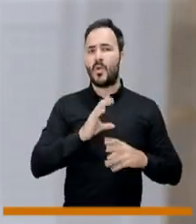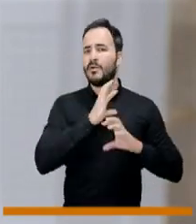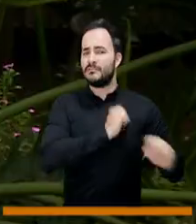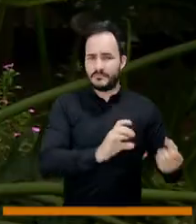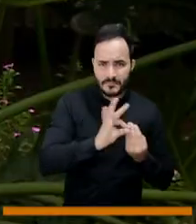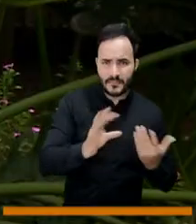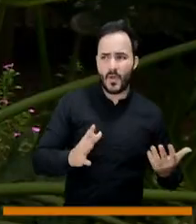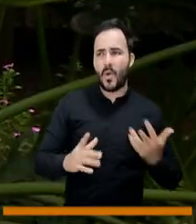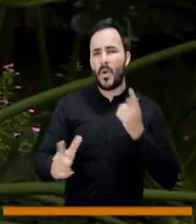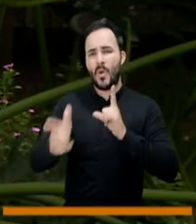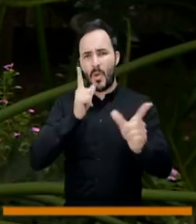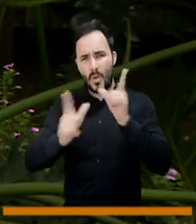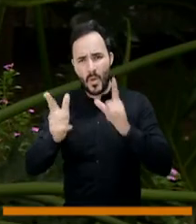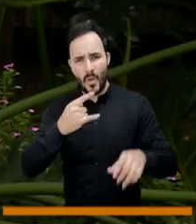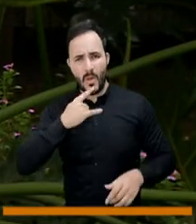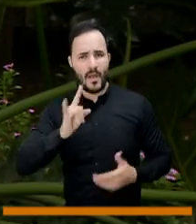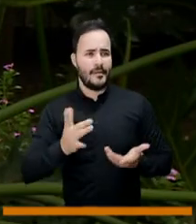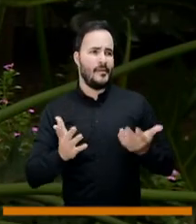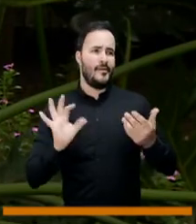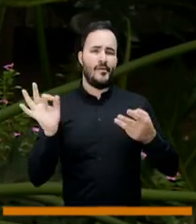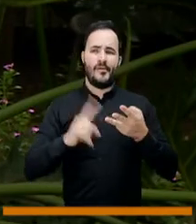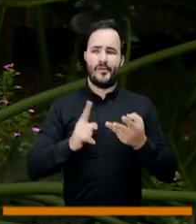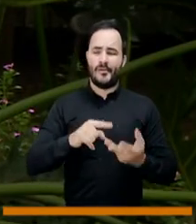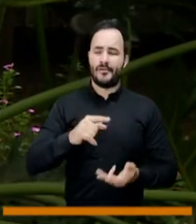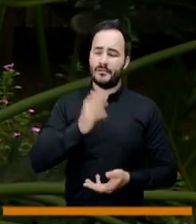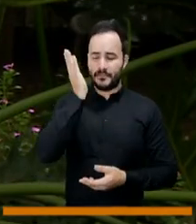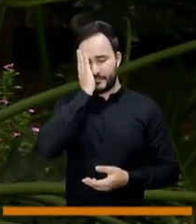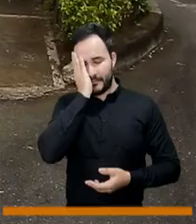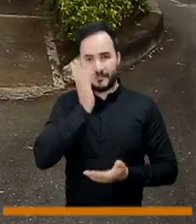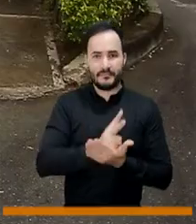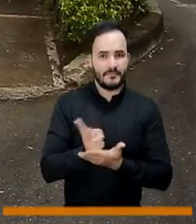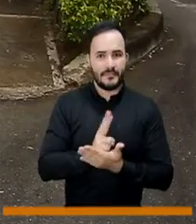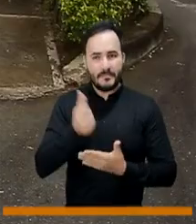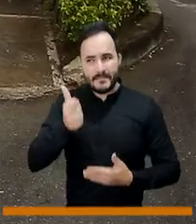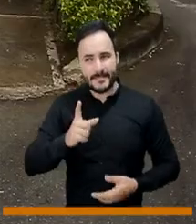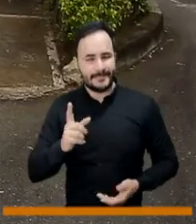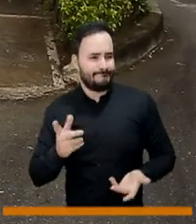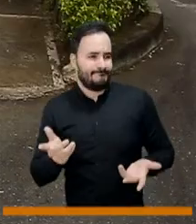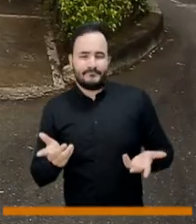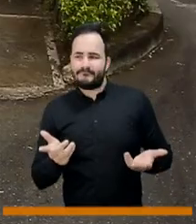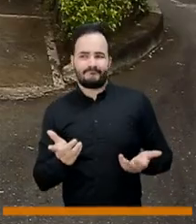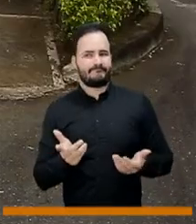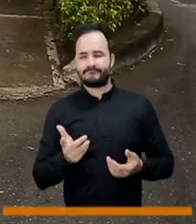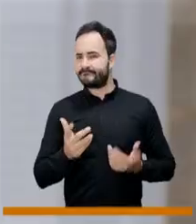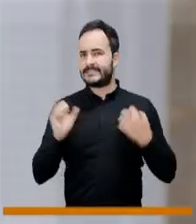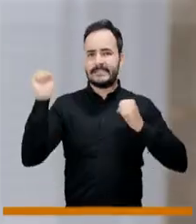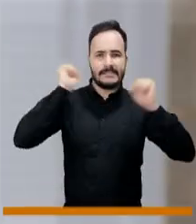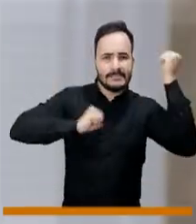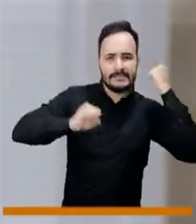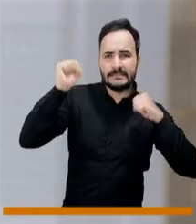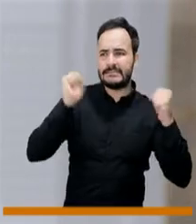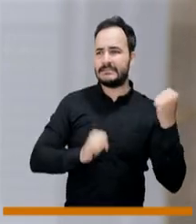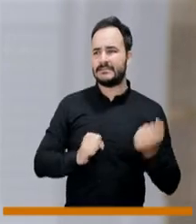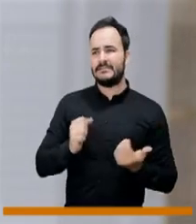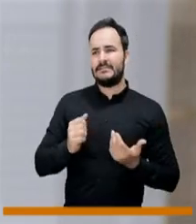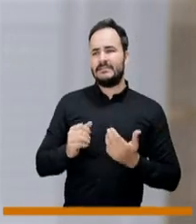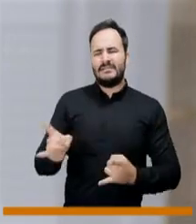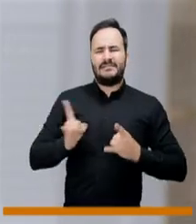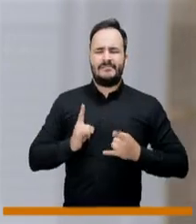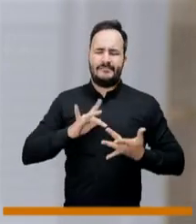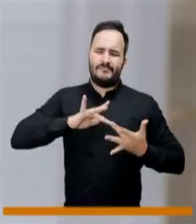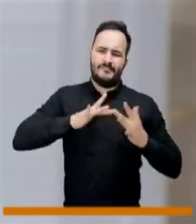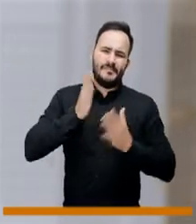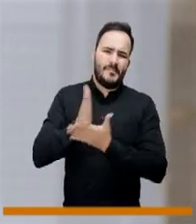alteración del sueño, gente que no está durmiendo bien, estados precisamente de ansiedad, duelos, pérdidas. ¿Cómo ve